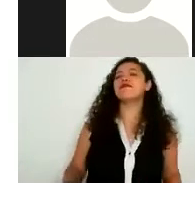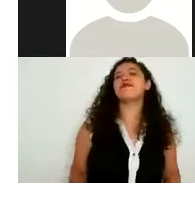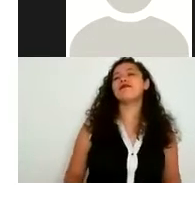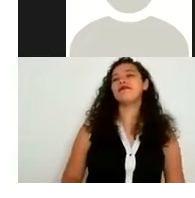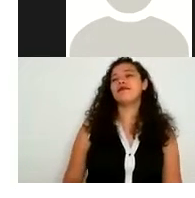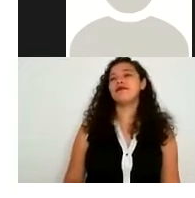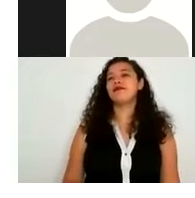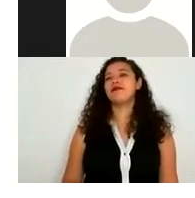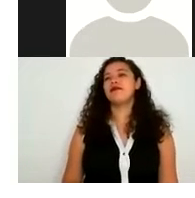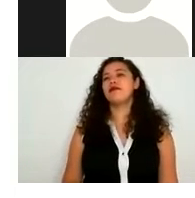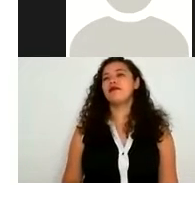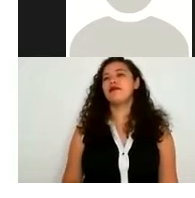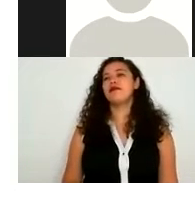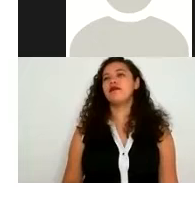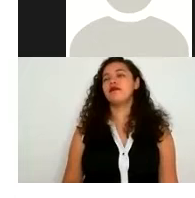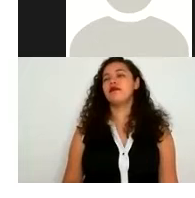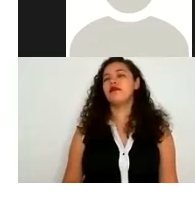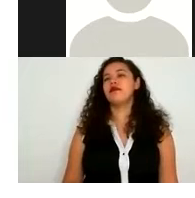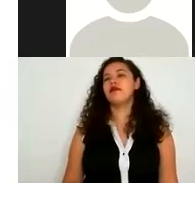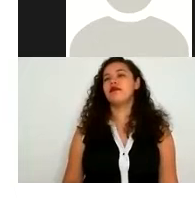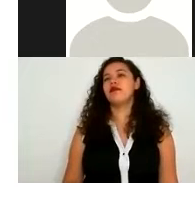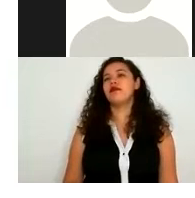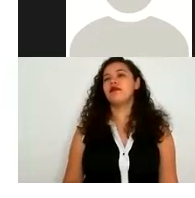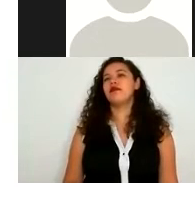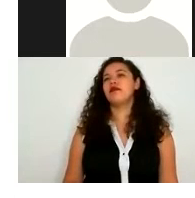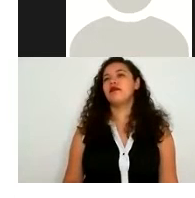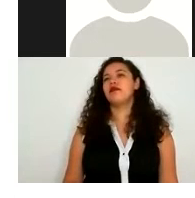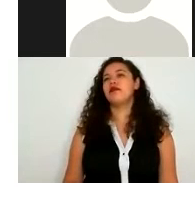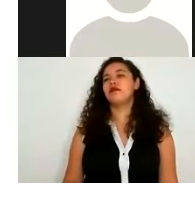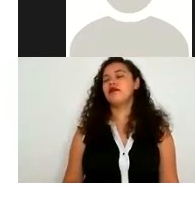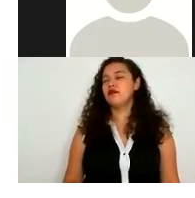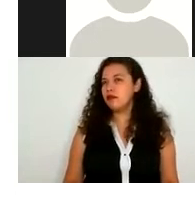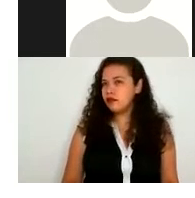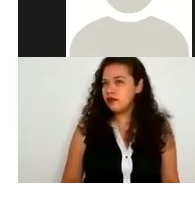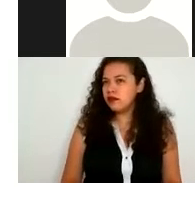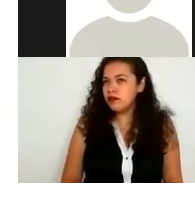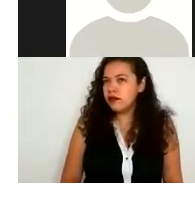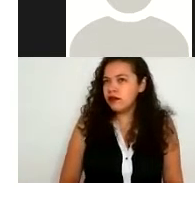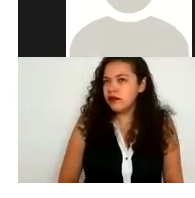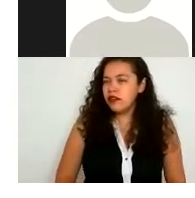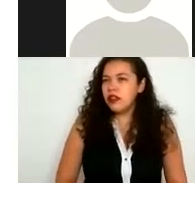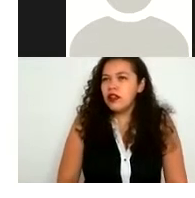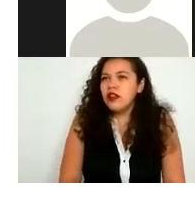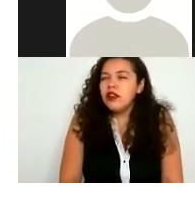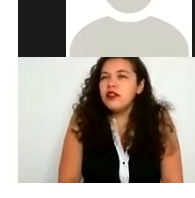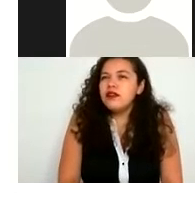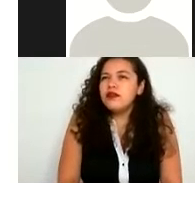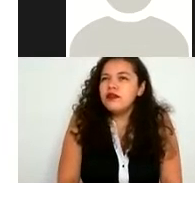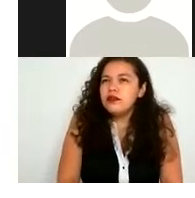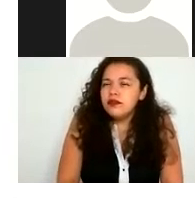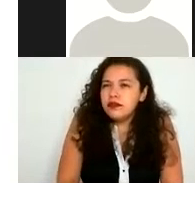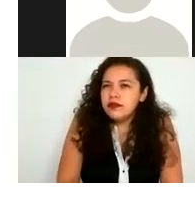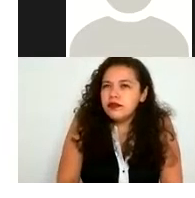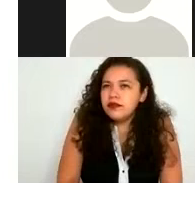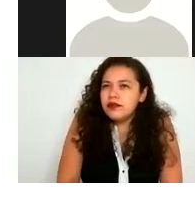en el siguiente principio que vamos a ver no sé si nos permitan ya cambiar al siguiente principio es justo